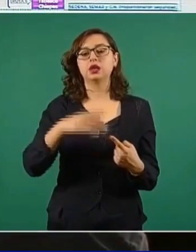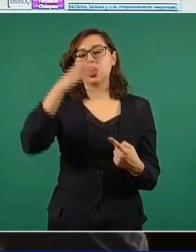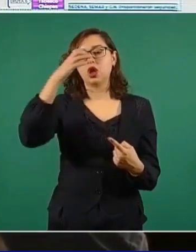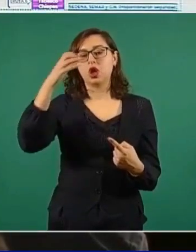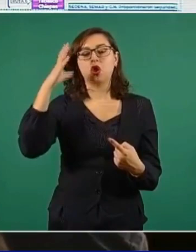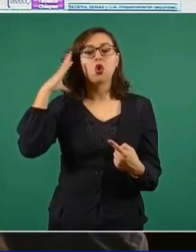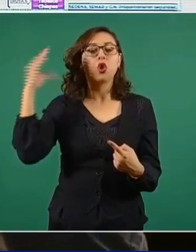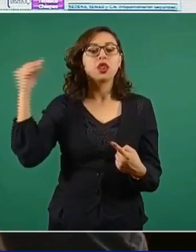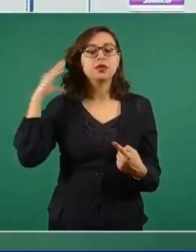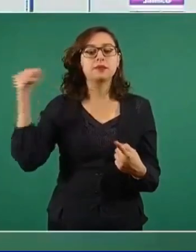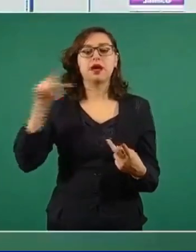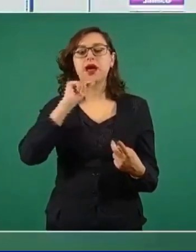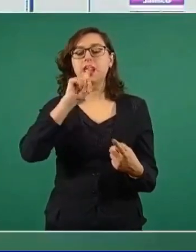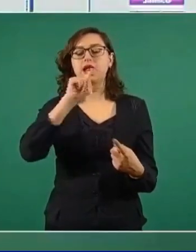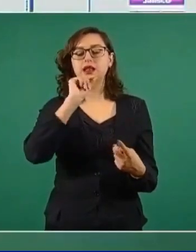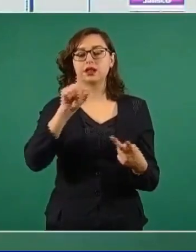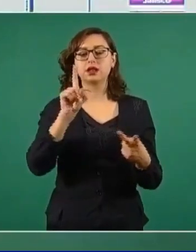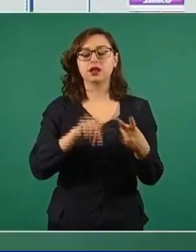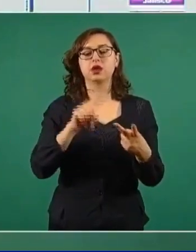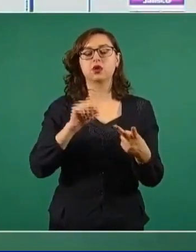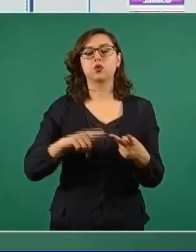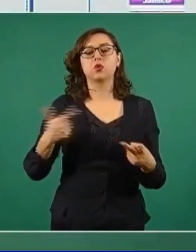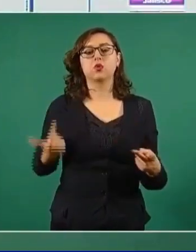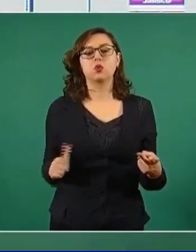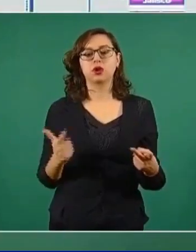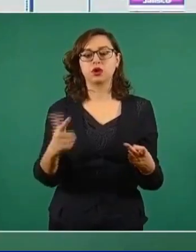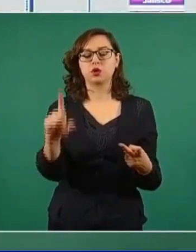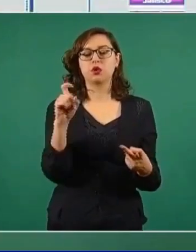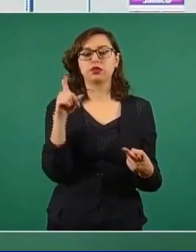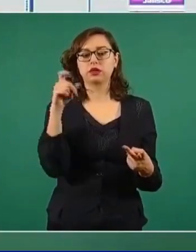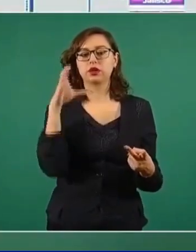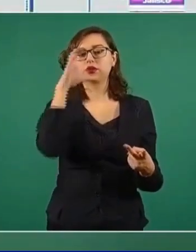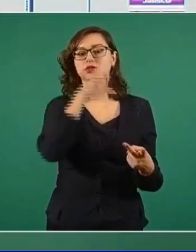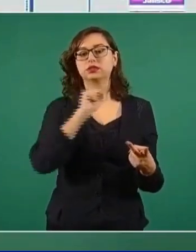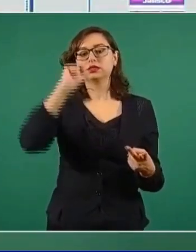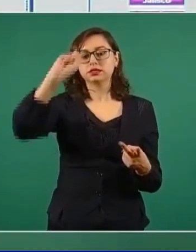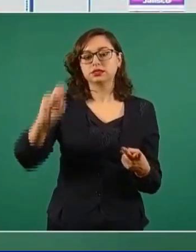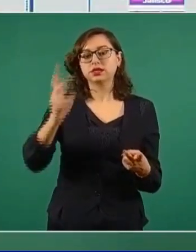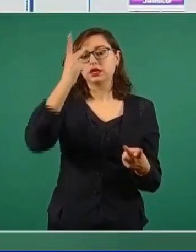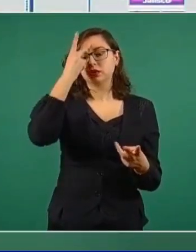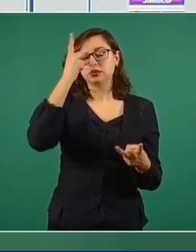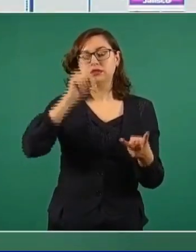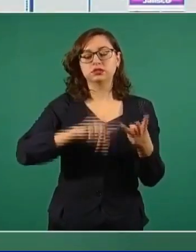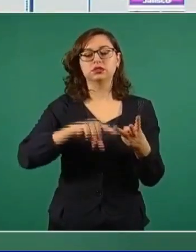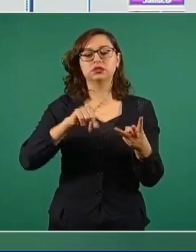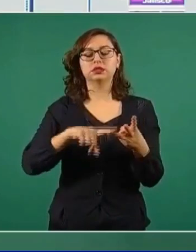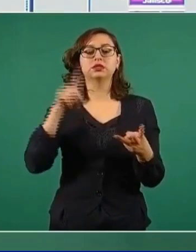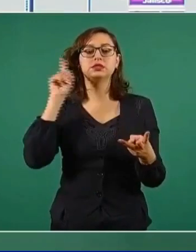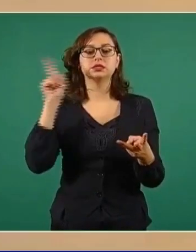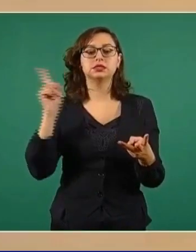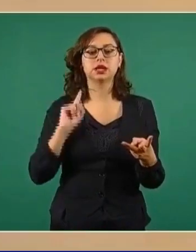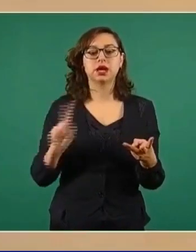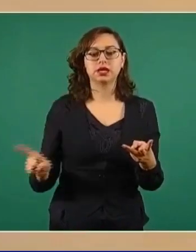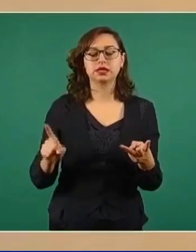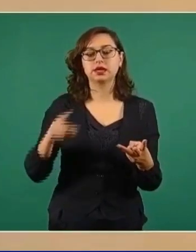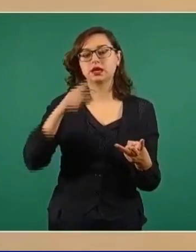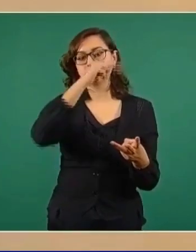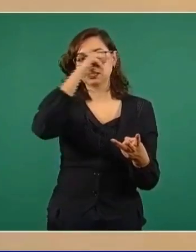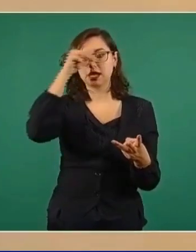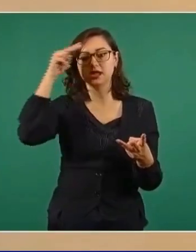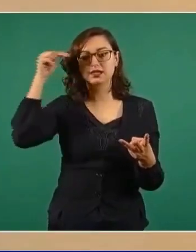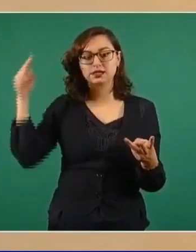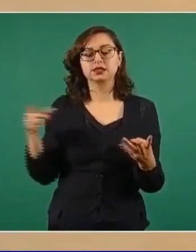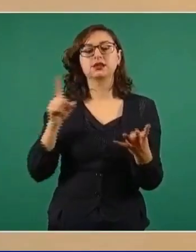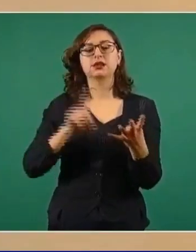La número dos, Guanajuato, Aguascalientes y San Luis Potosí. La número tres, Zacatecas y Nayarit.